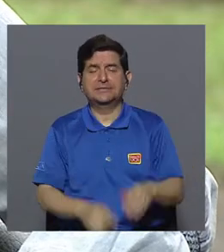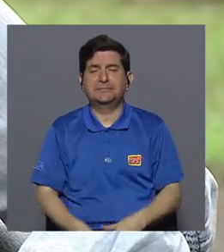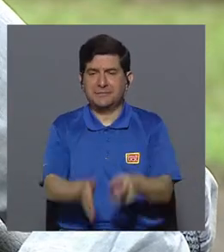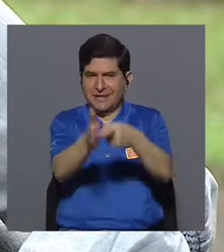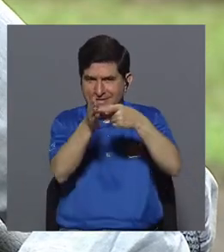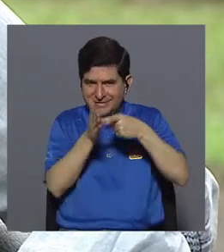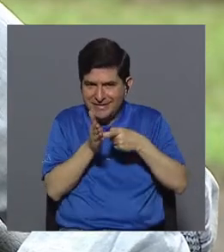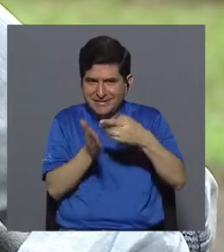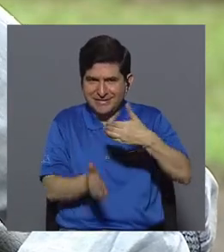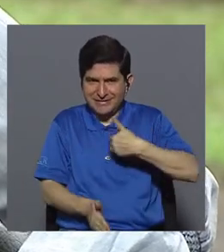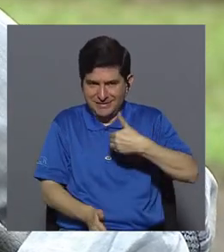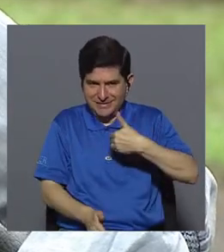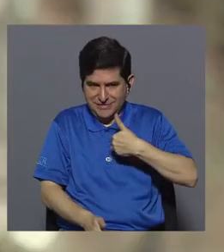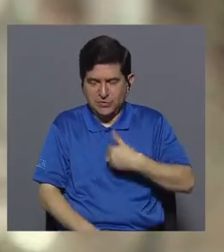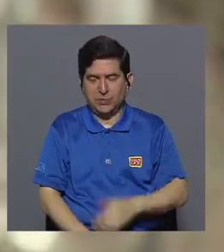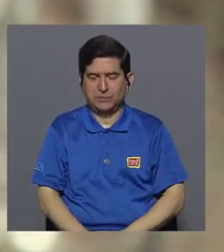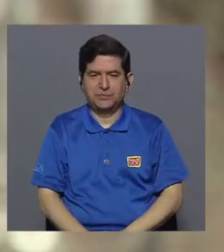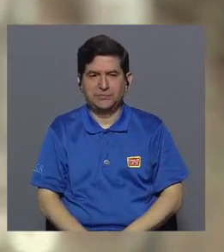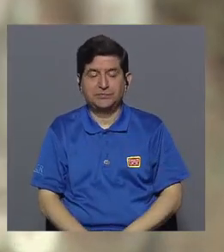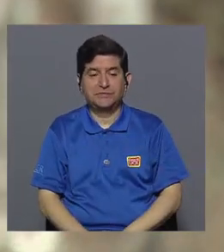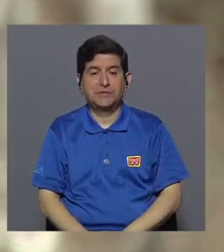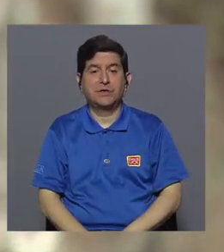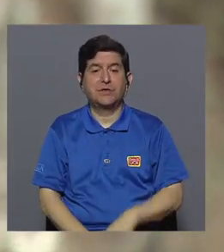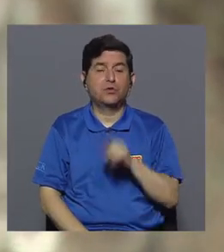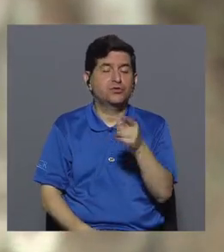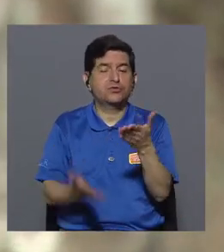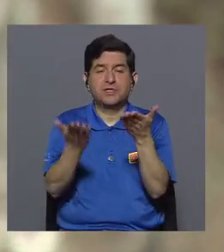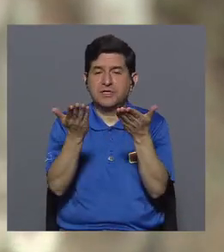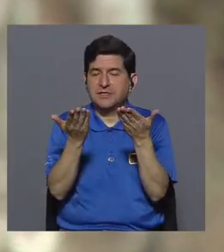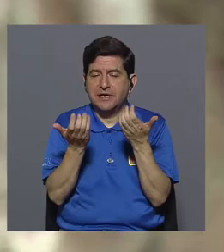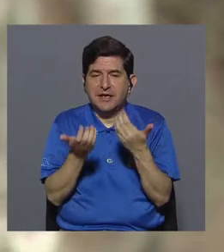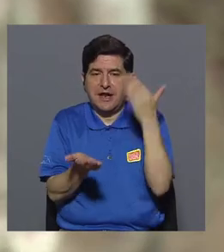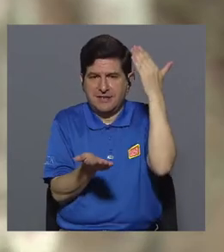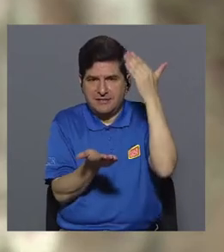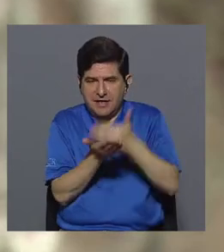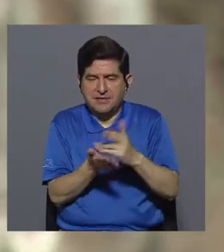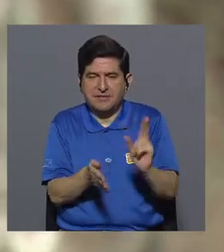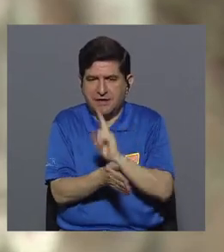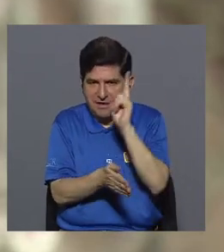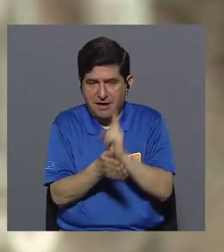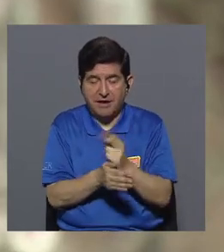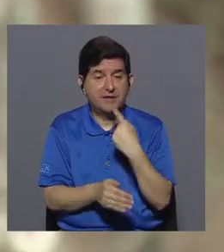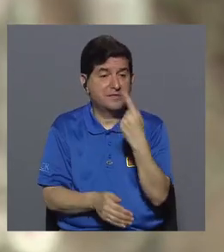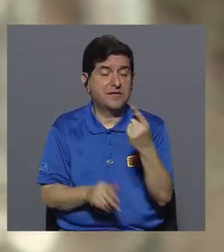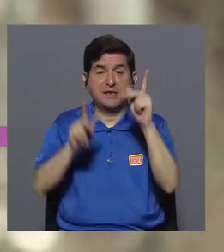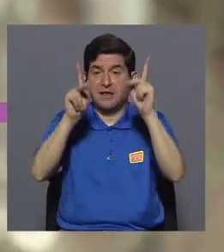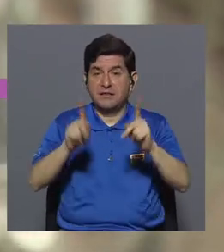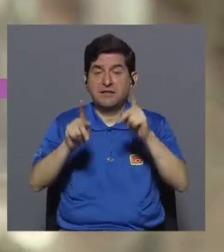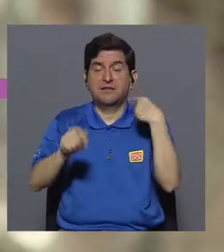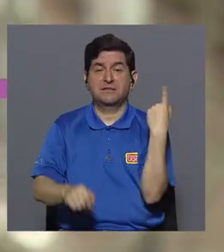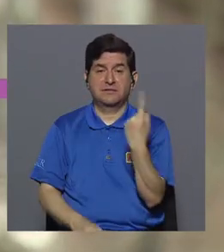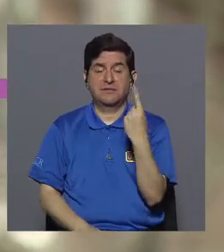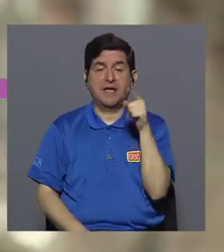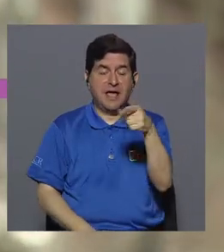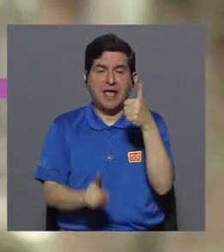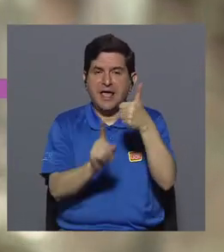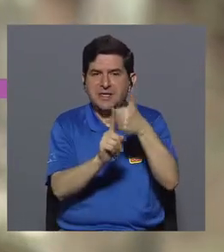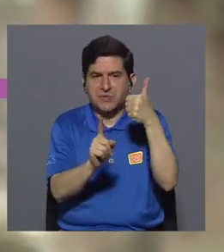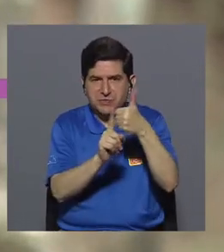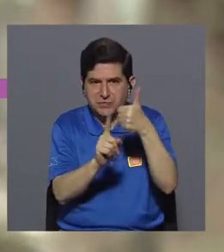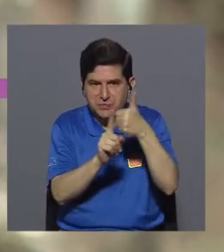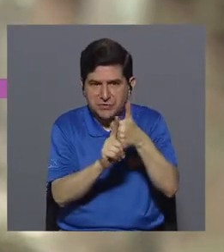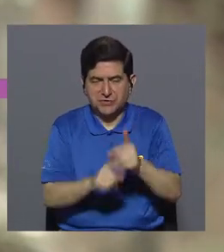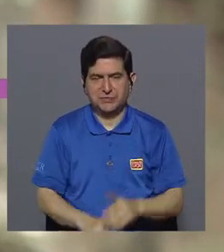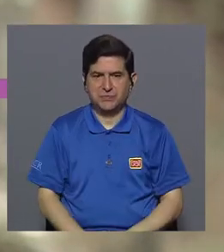requisito que nosotros tenemos es el de querer dejar de consumir, ¿verdad? Eso es algo que siempre les decimos a los usuarios, son ellos